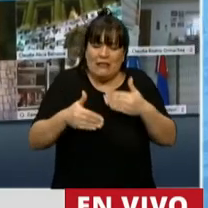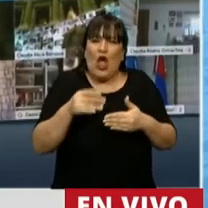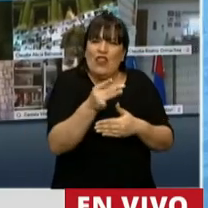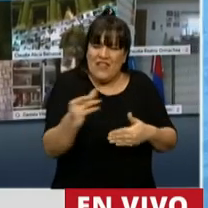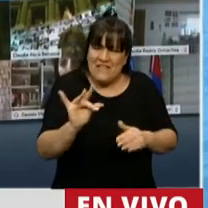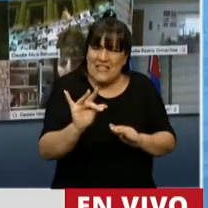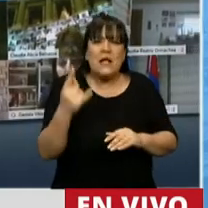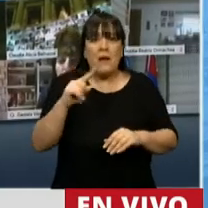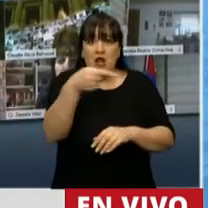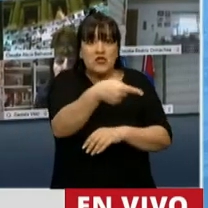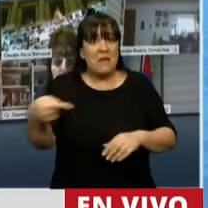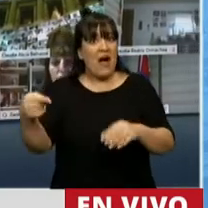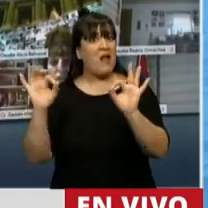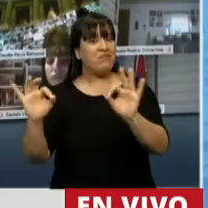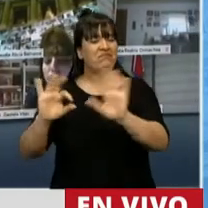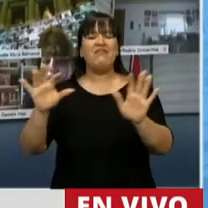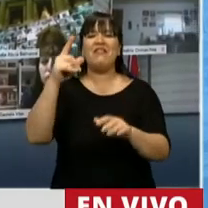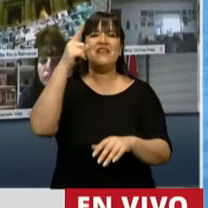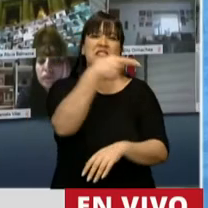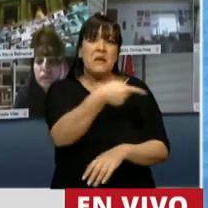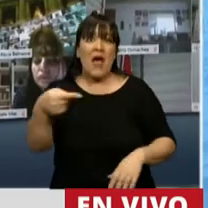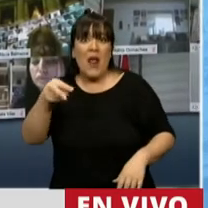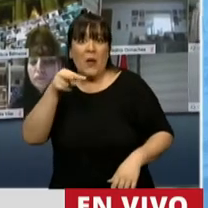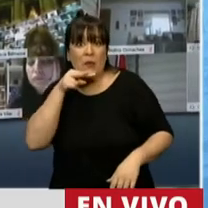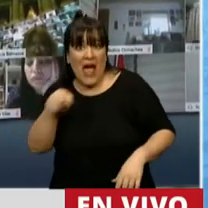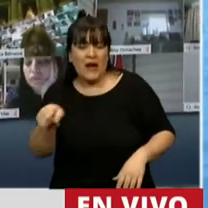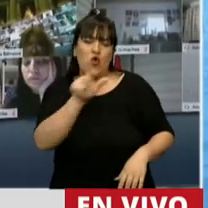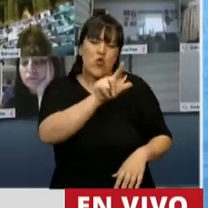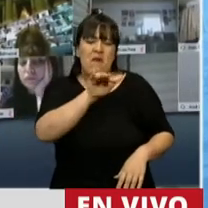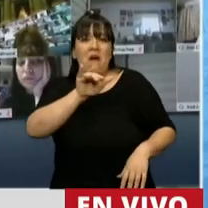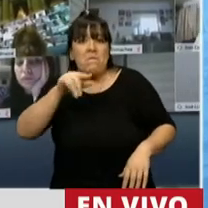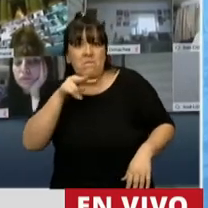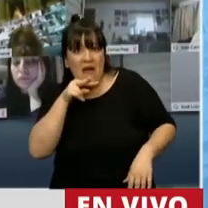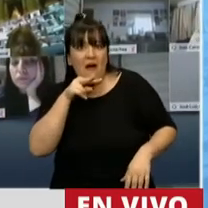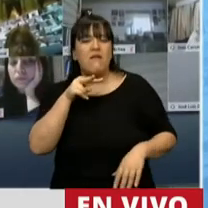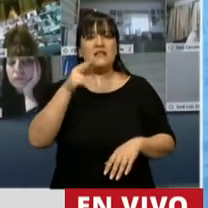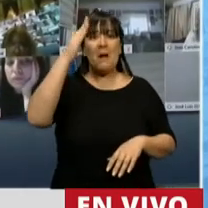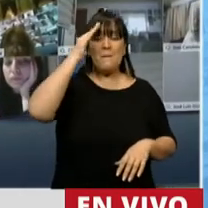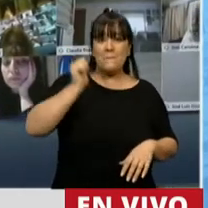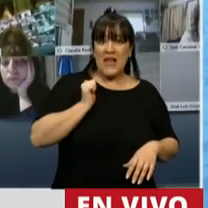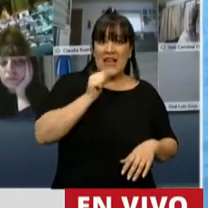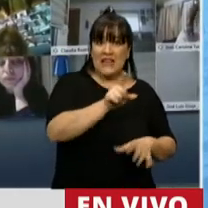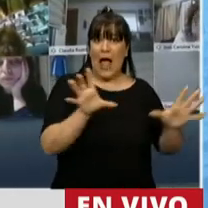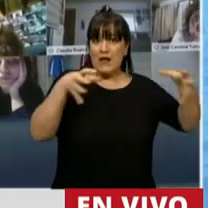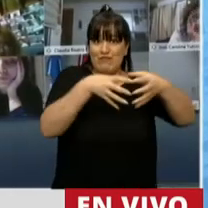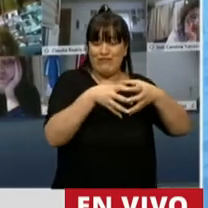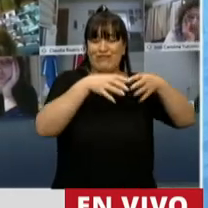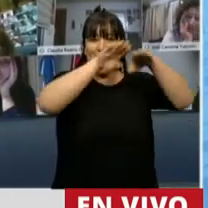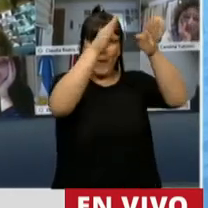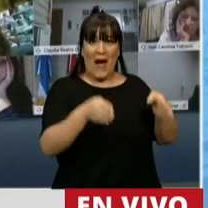final de esa semana, el día viernes, con un partido que vinieron los militares que estaban en la base militar.